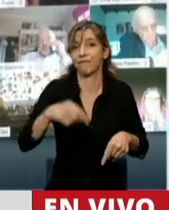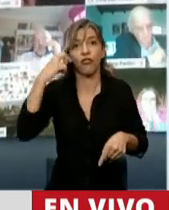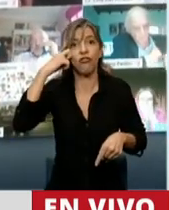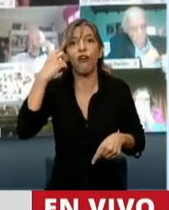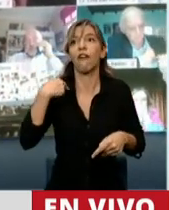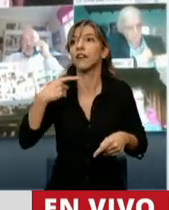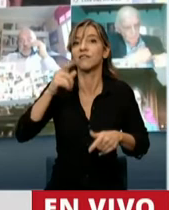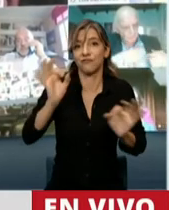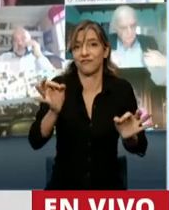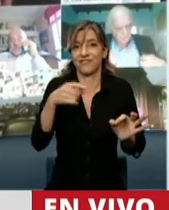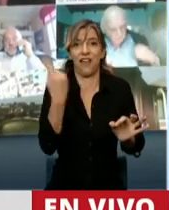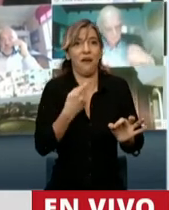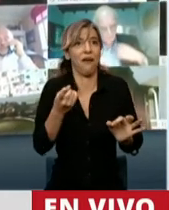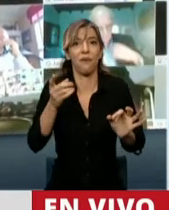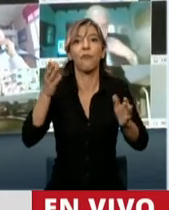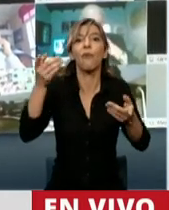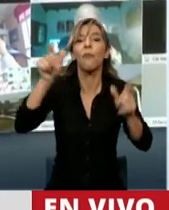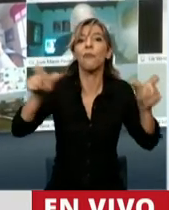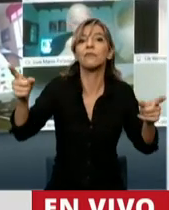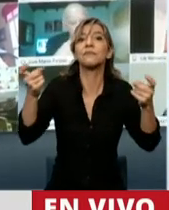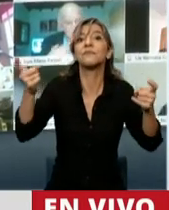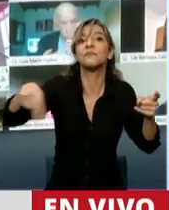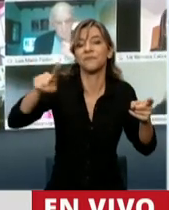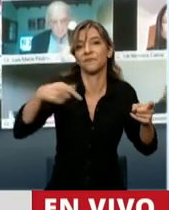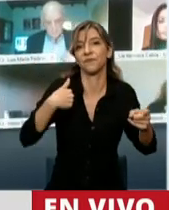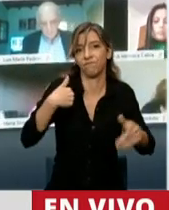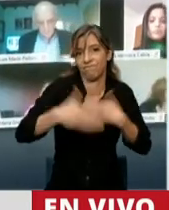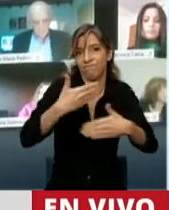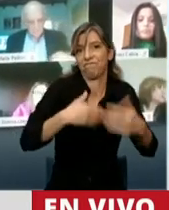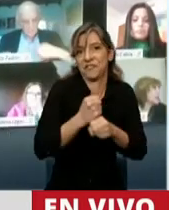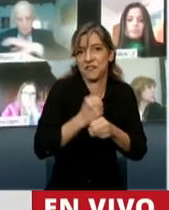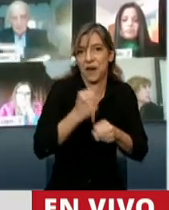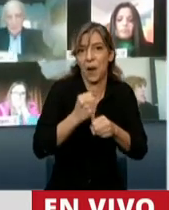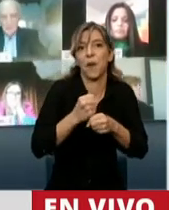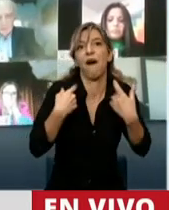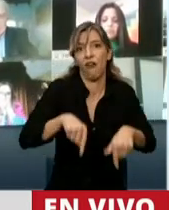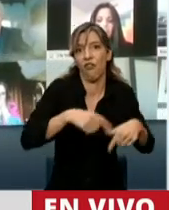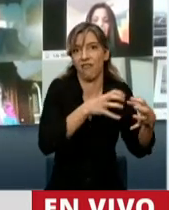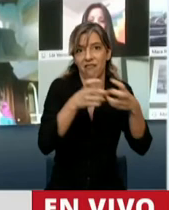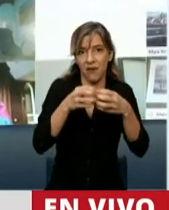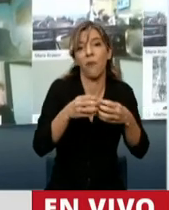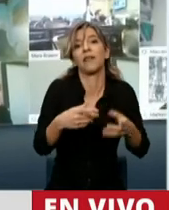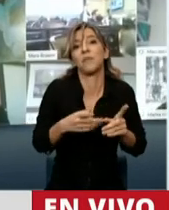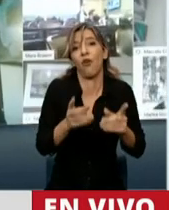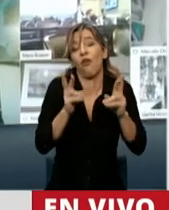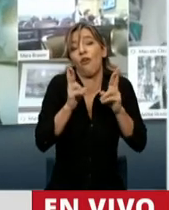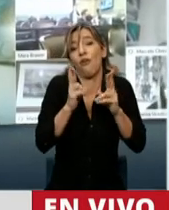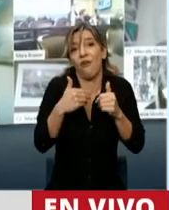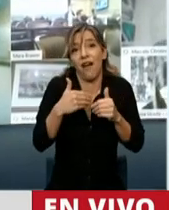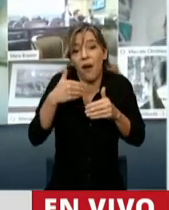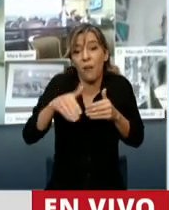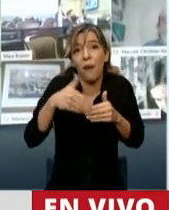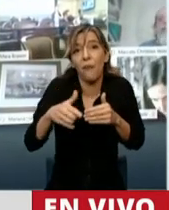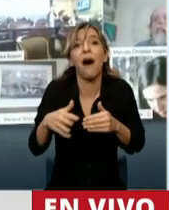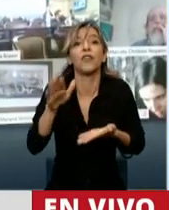demanda. Deseo que la misma actitud tengamos para con el tratamiento de la ley de emergencia turística. Le pido, por favor, señor presidente,